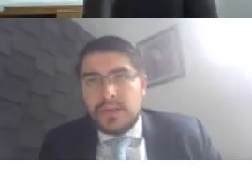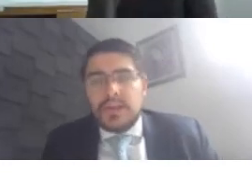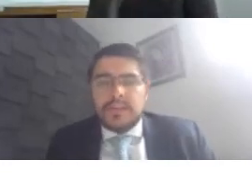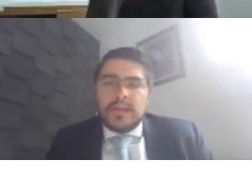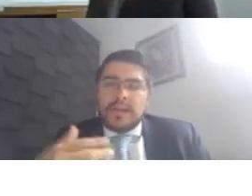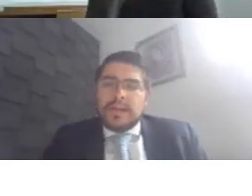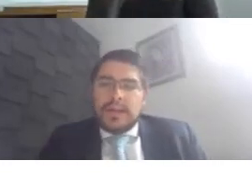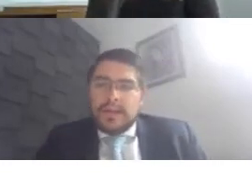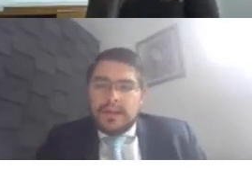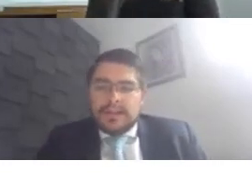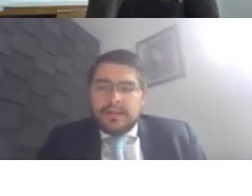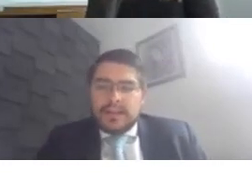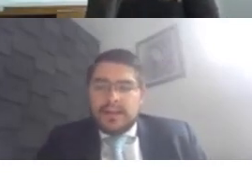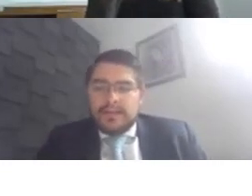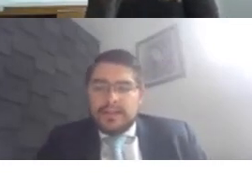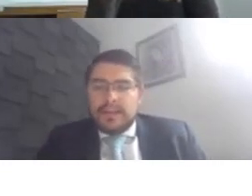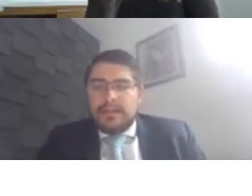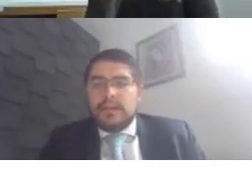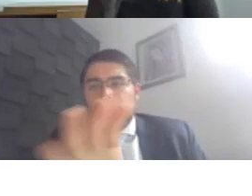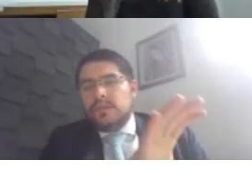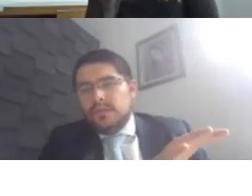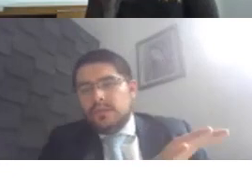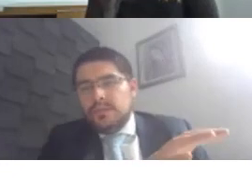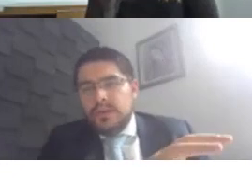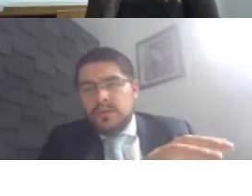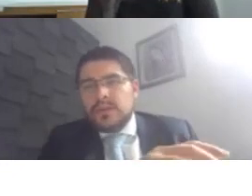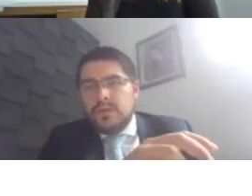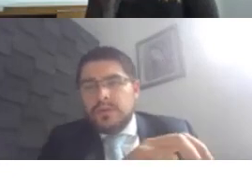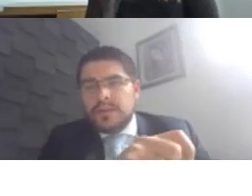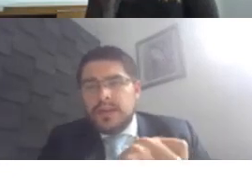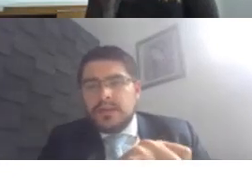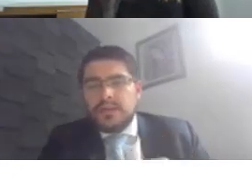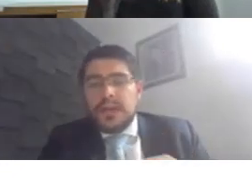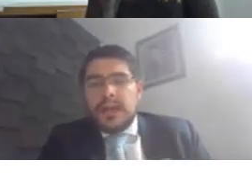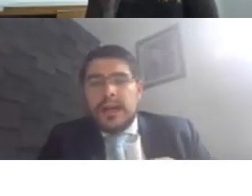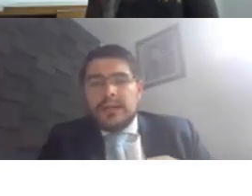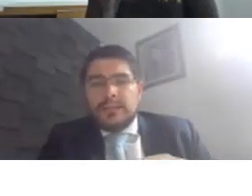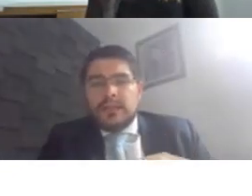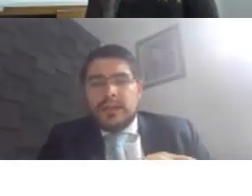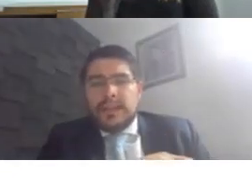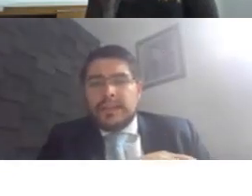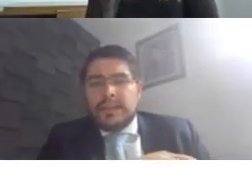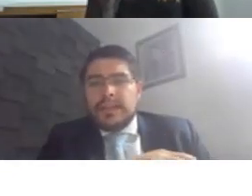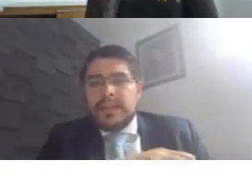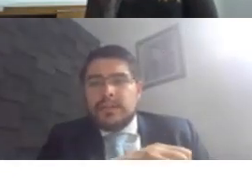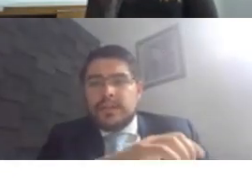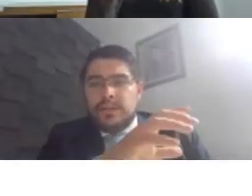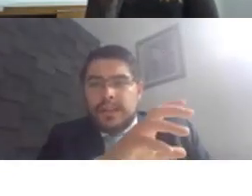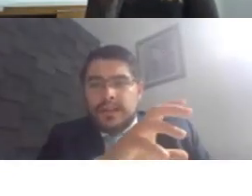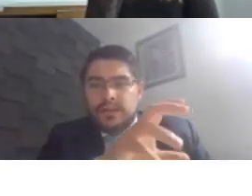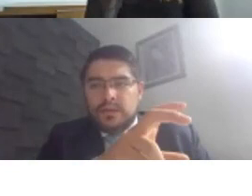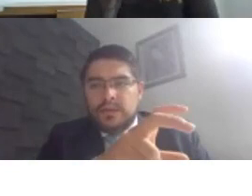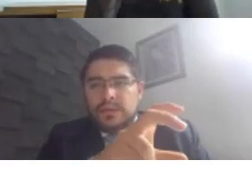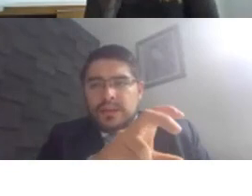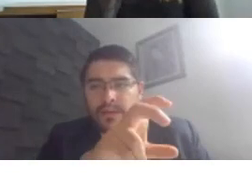obligaciones que establece la ley federal de trabajo y otro tipo de normas como pueden ser las NOMS a los patrones digamos que se